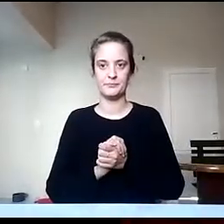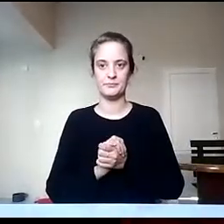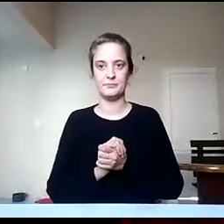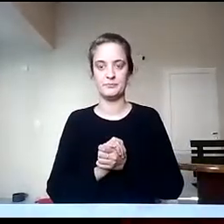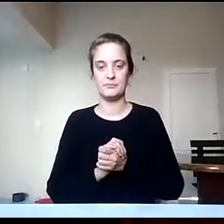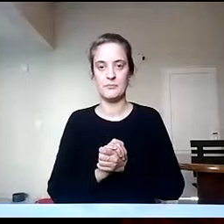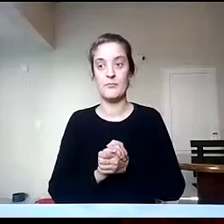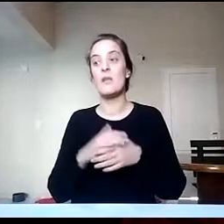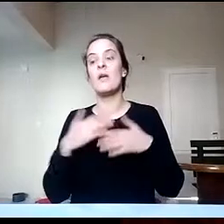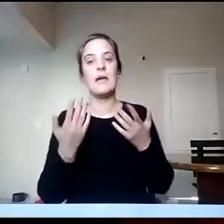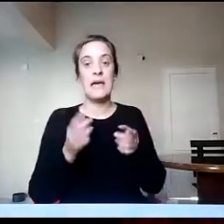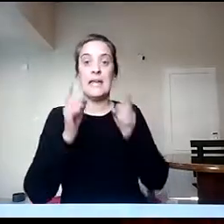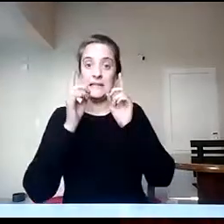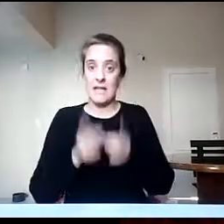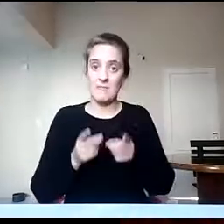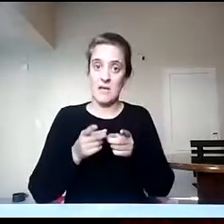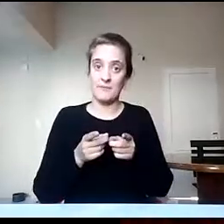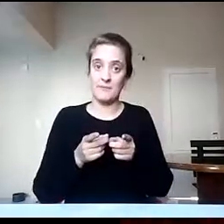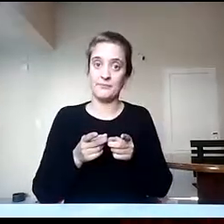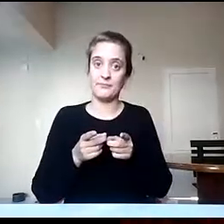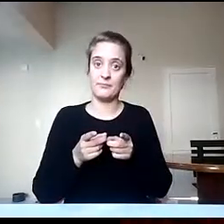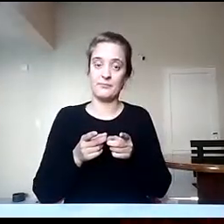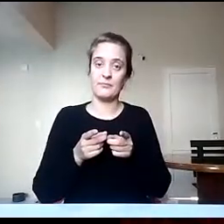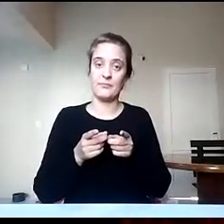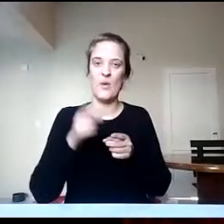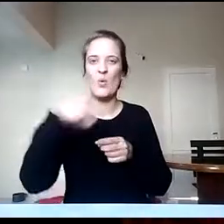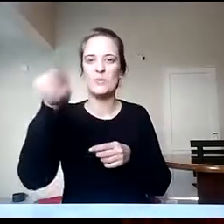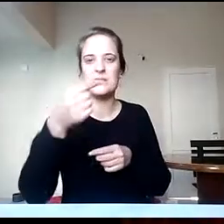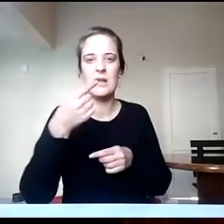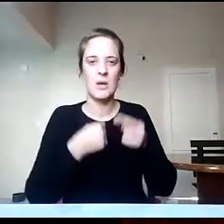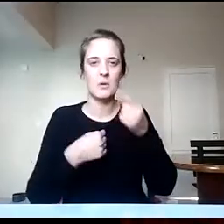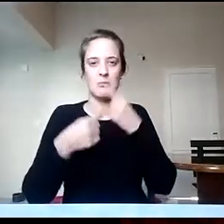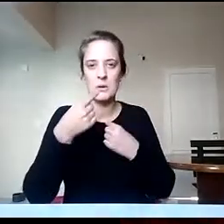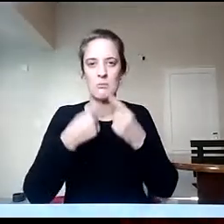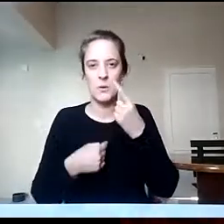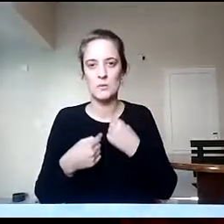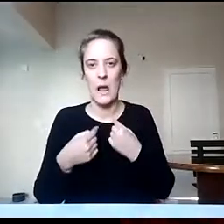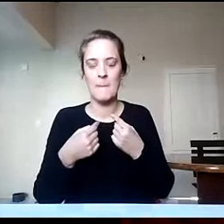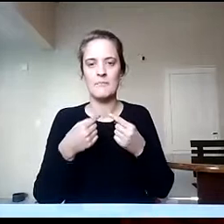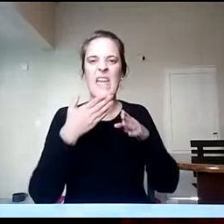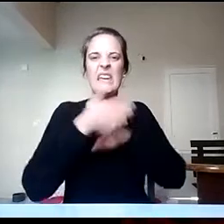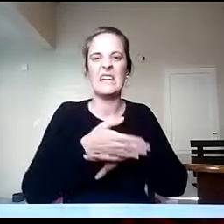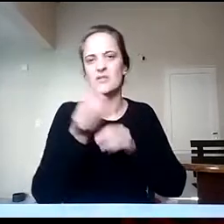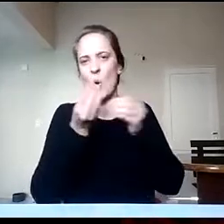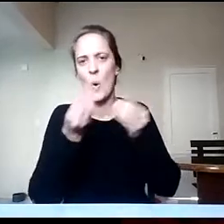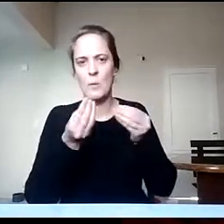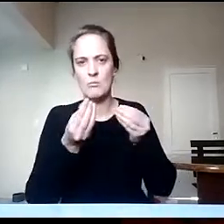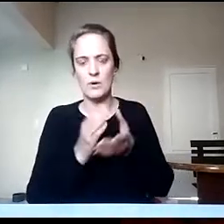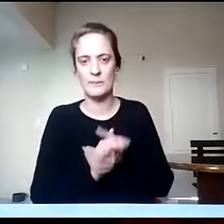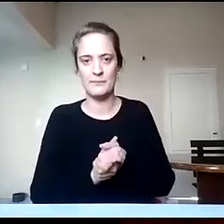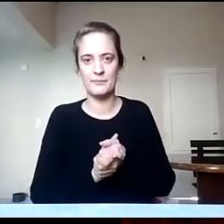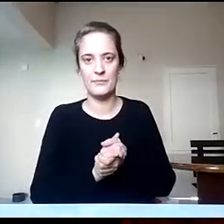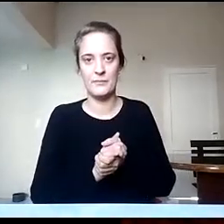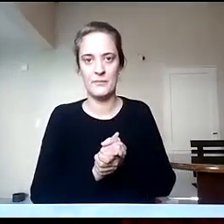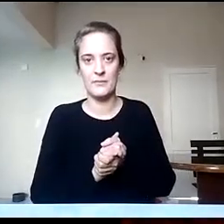aprovechando esto que consultan de cómo es el ingreso, por lo general los profesores de la